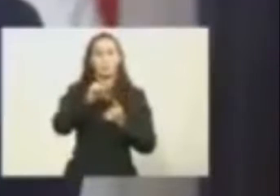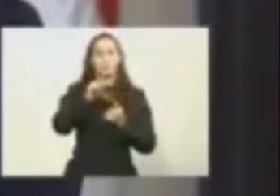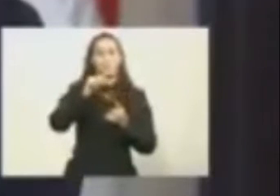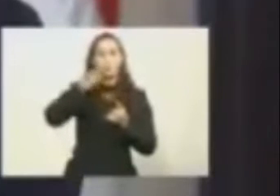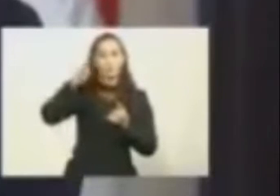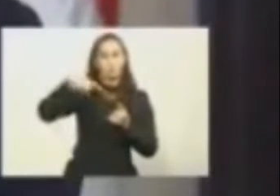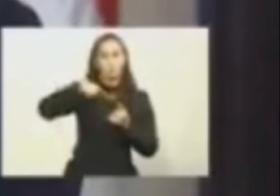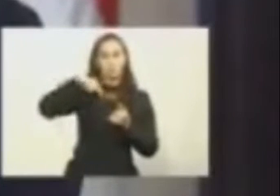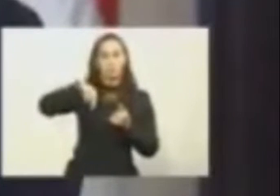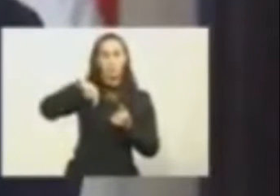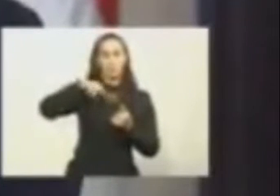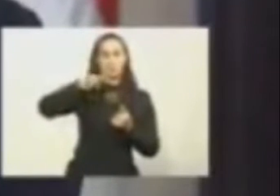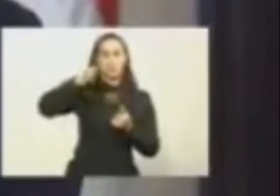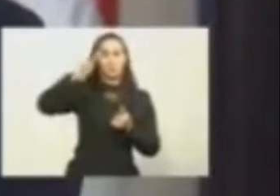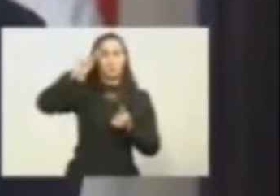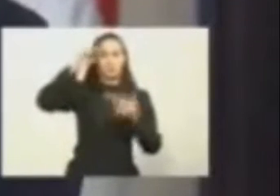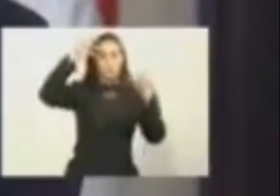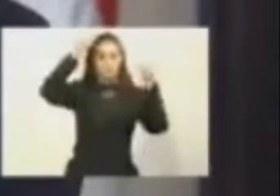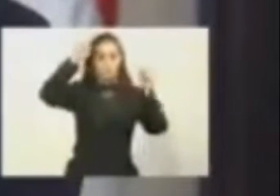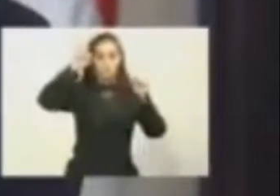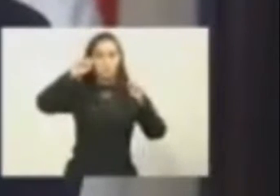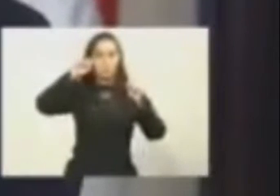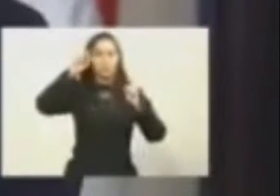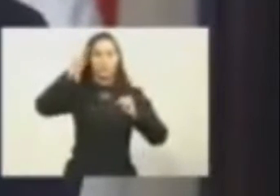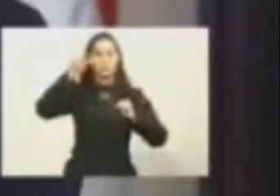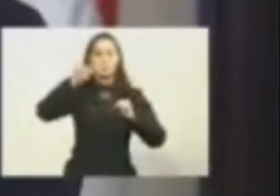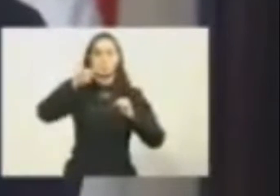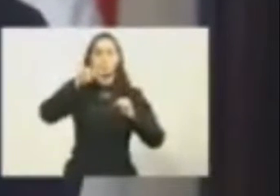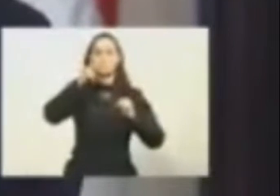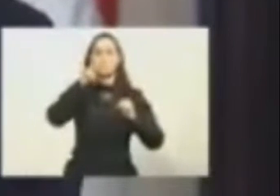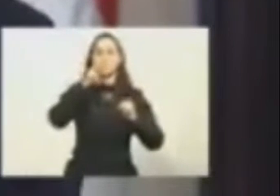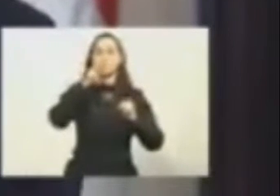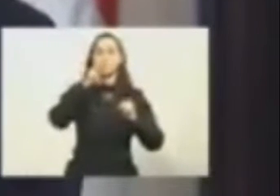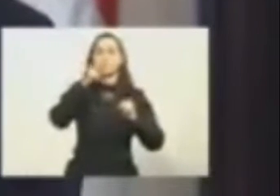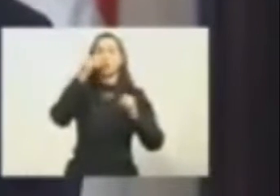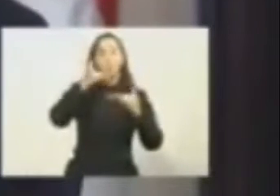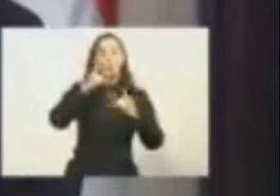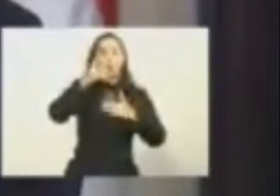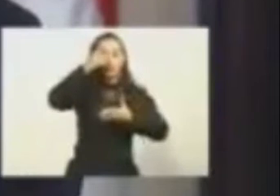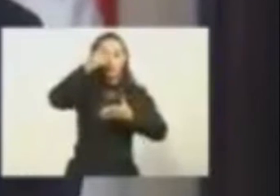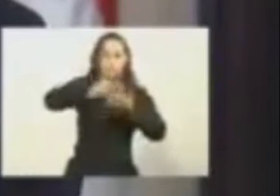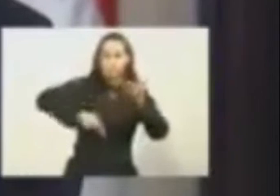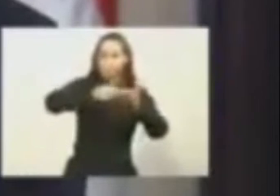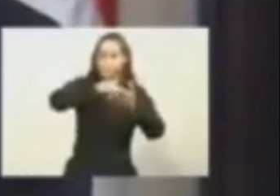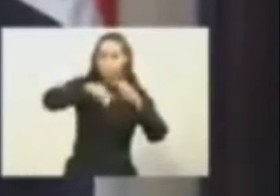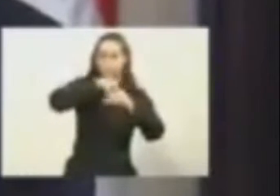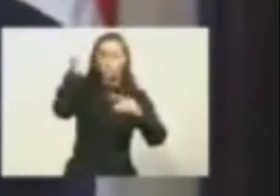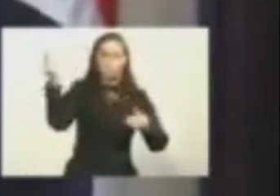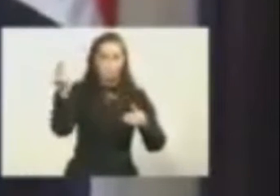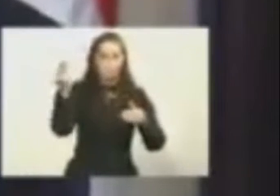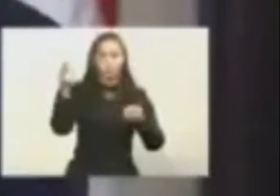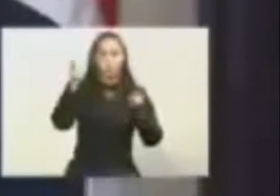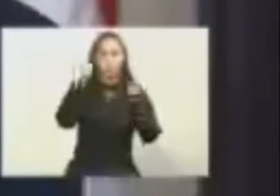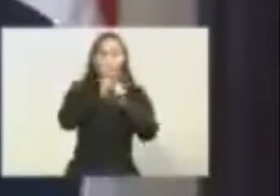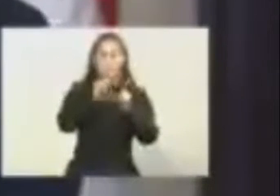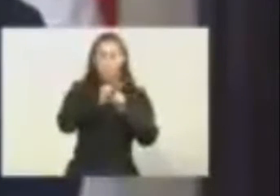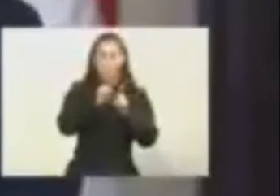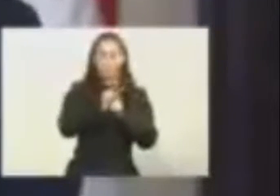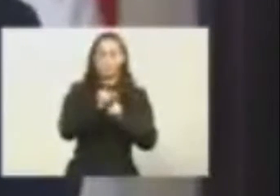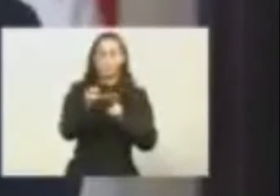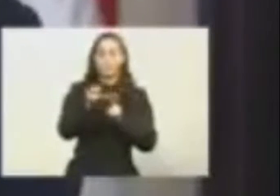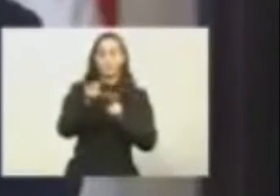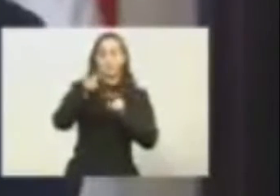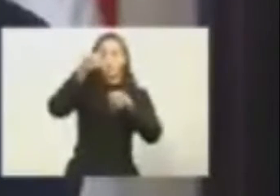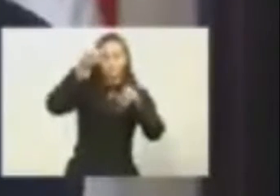ya el presidente del partido también informó, que dijo que no solamente ya está suspendido, sino que se va a someter